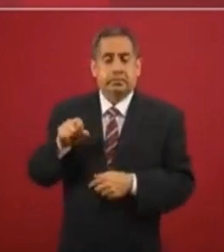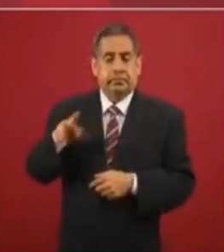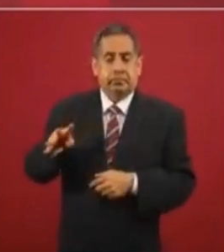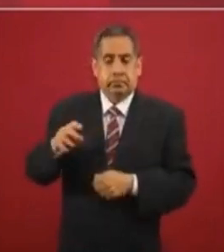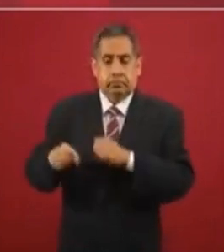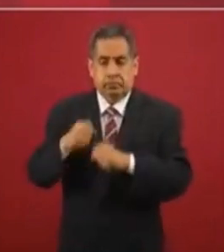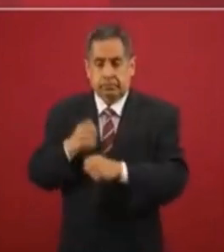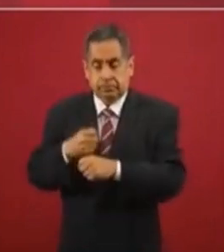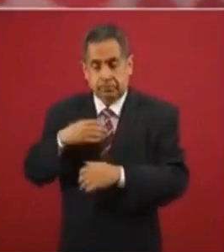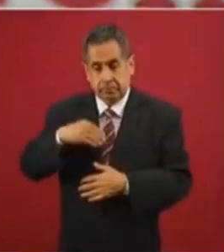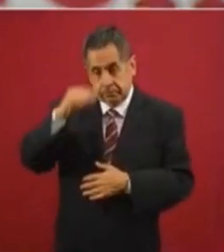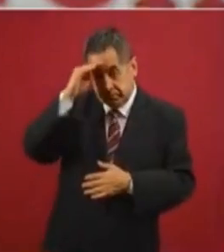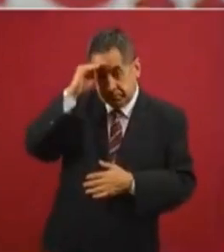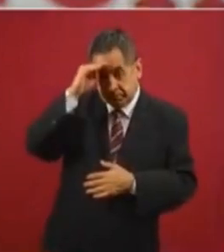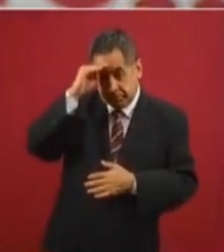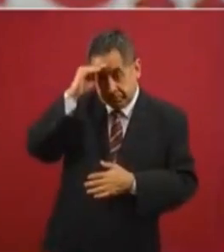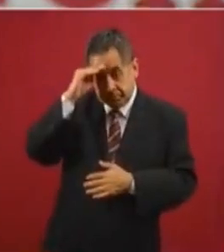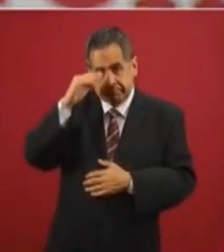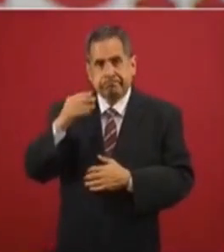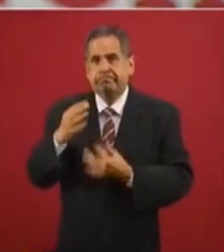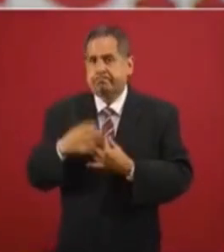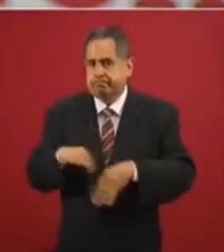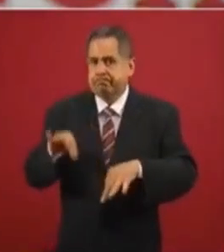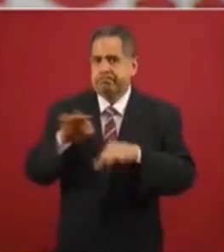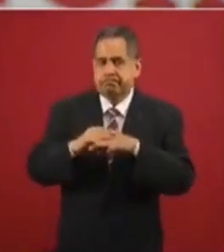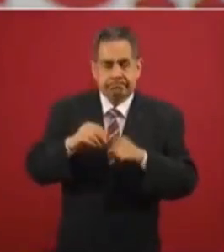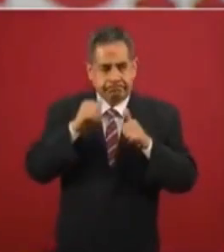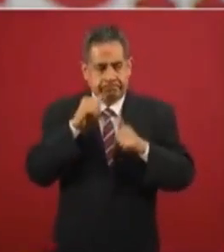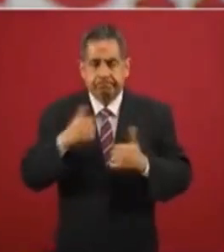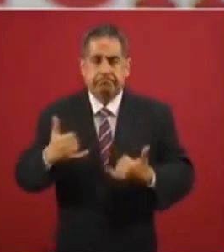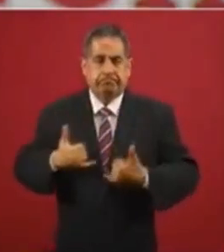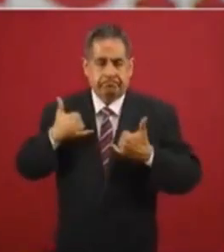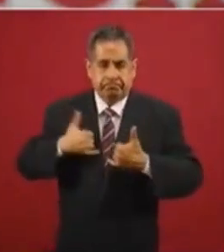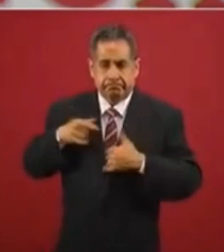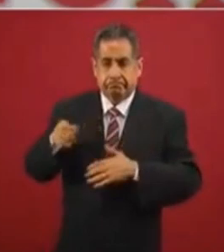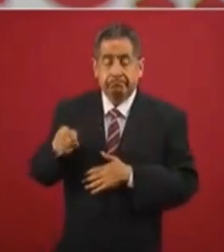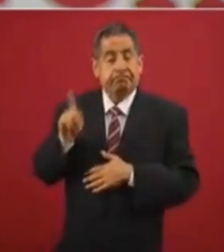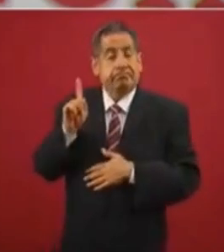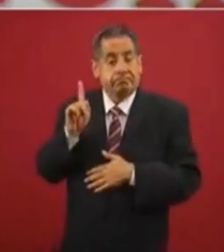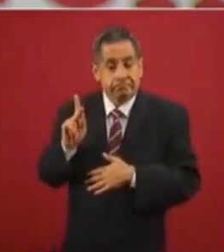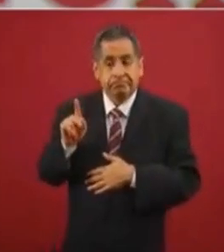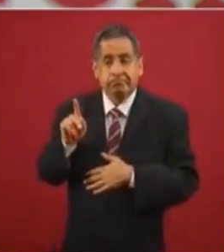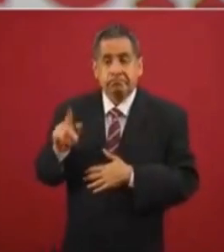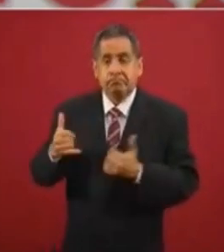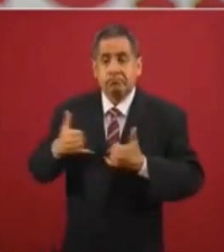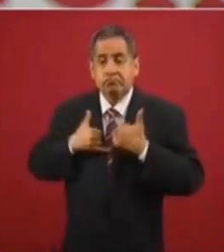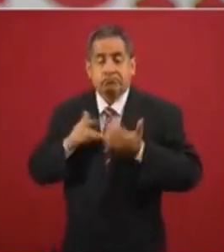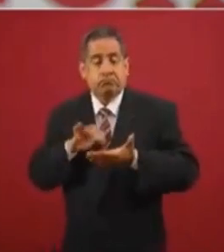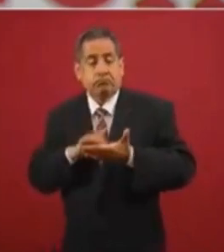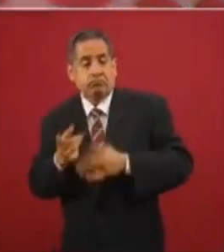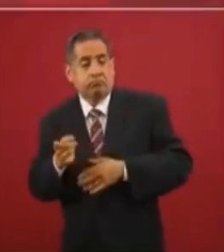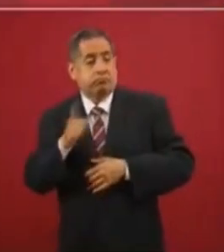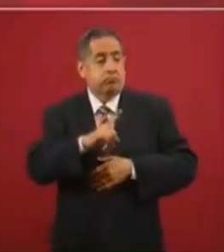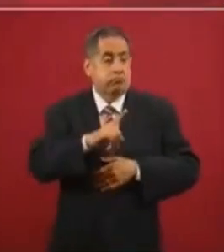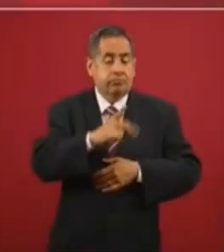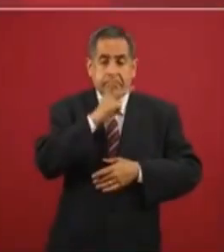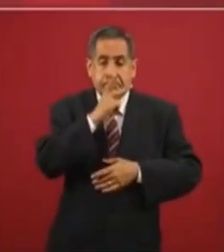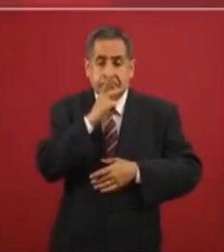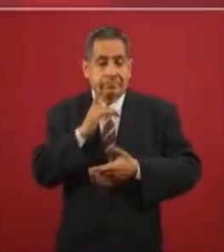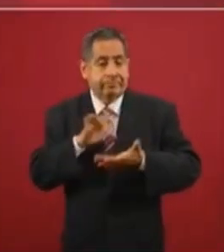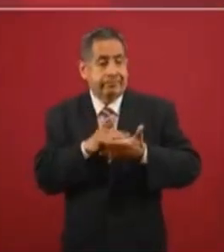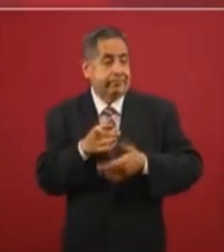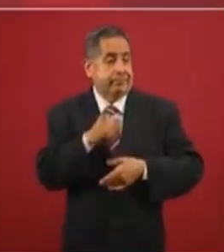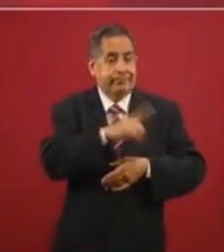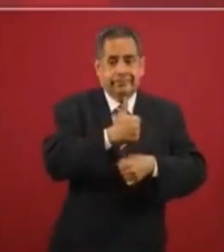esto nos señala lo importante de los jóvenes, pero los jóvenes viven por sus padres y por los abuelos. Esta